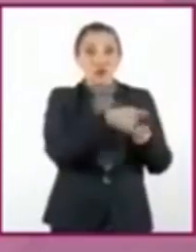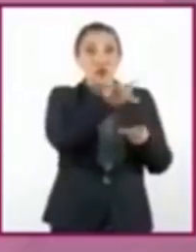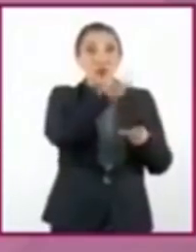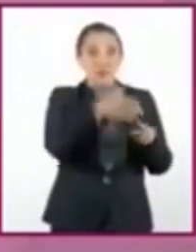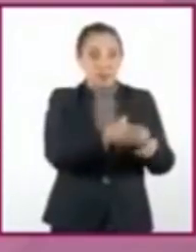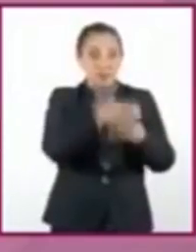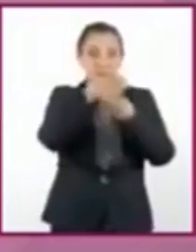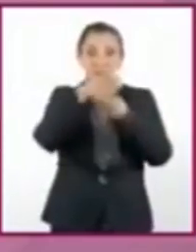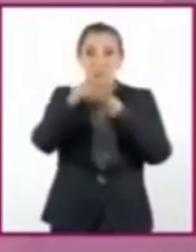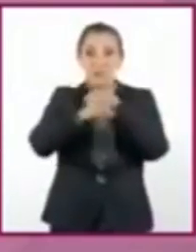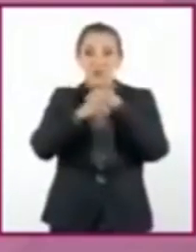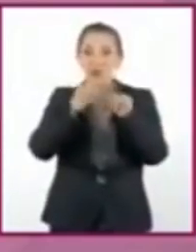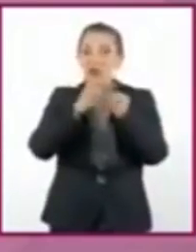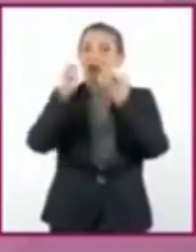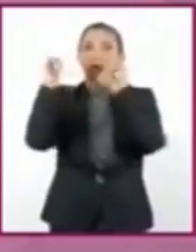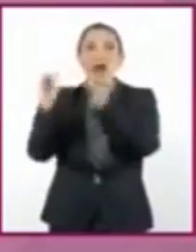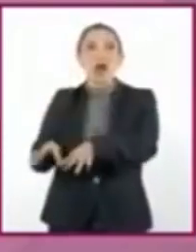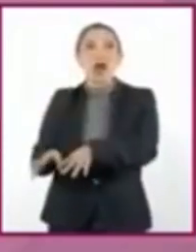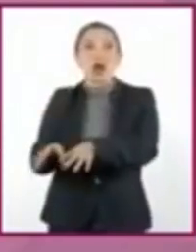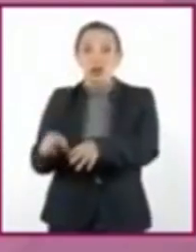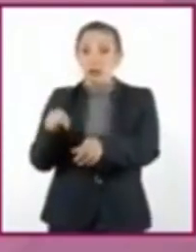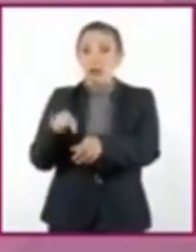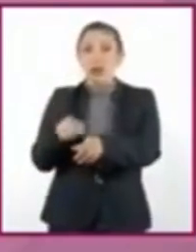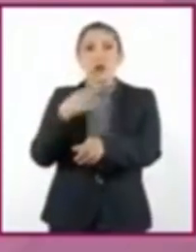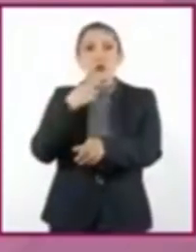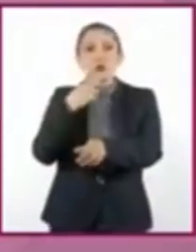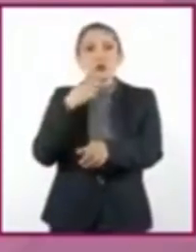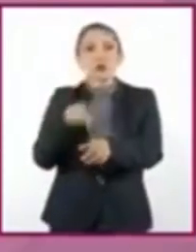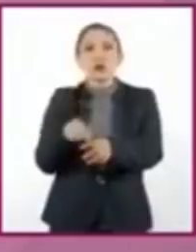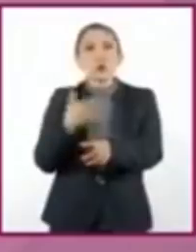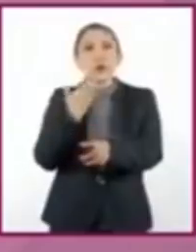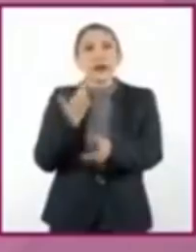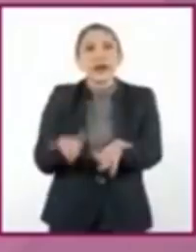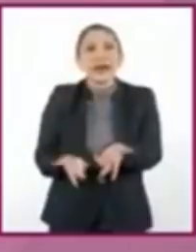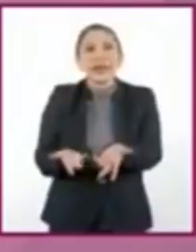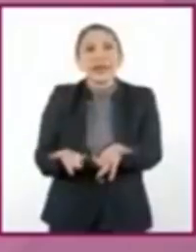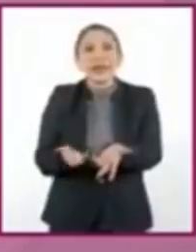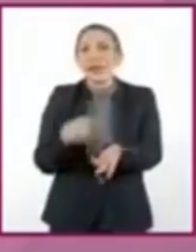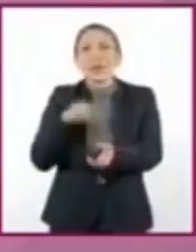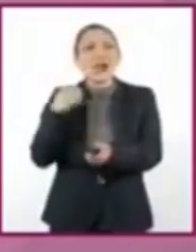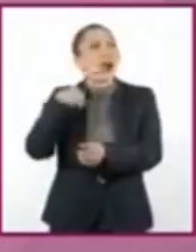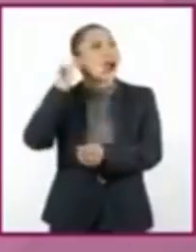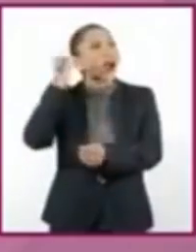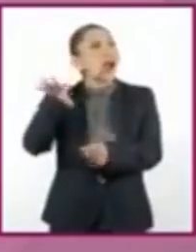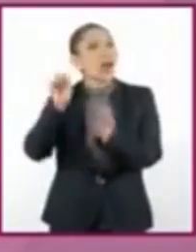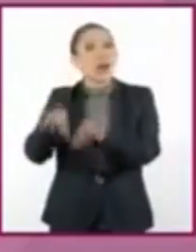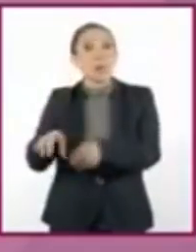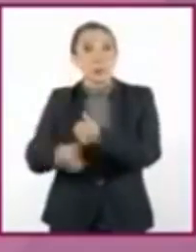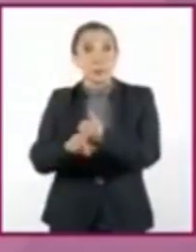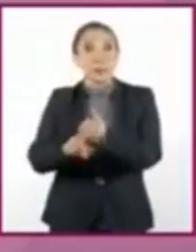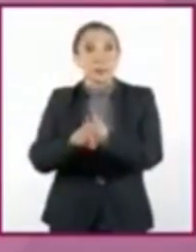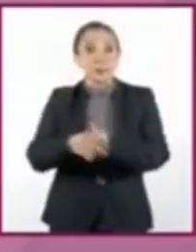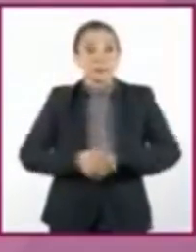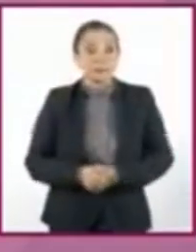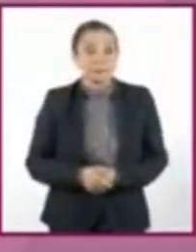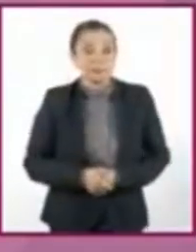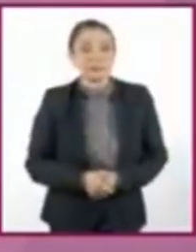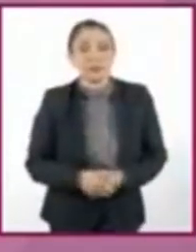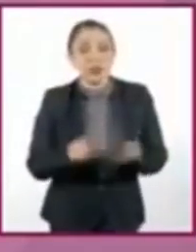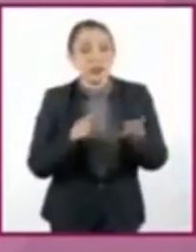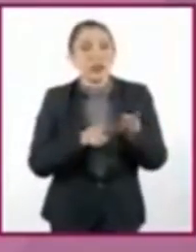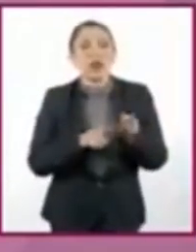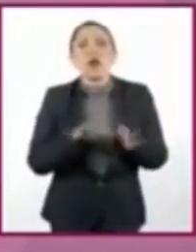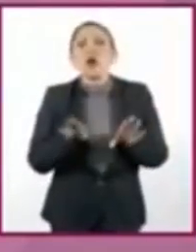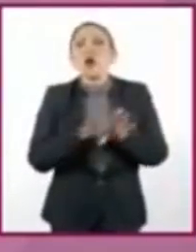un manejo adecuado, terminan convirtiéndose en basura y en un problema. Siguiente pregunta. ¿De